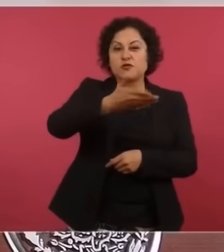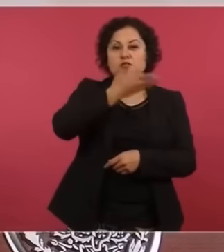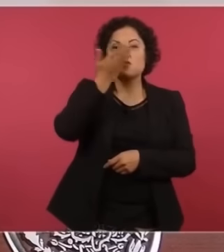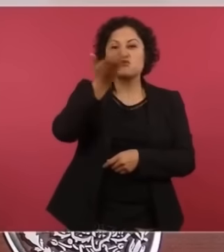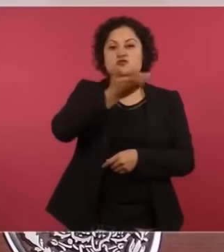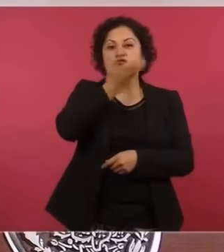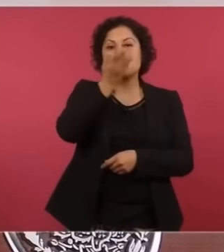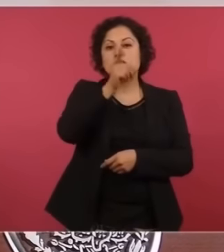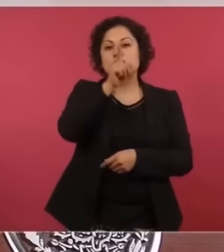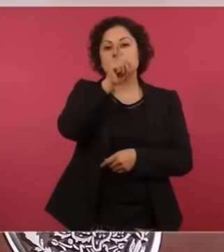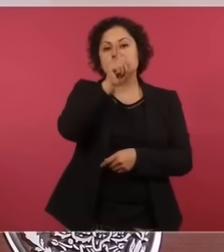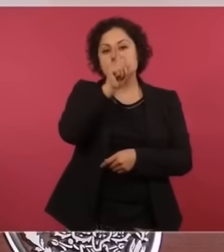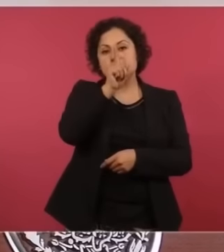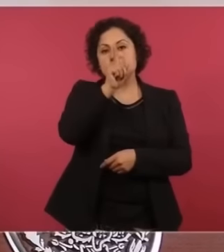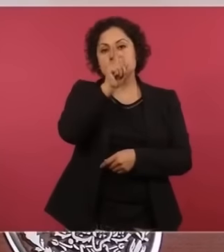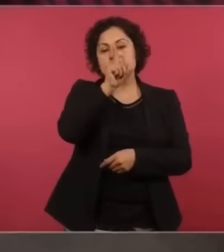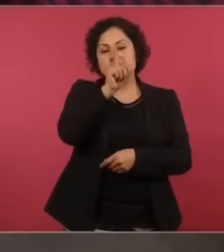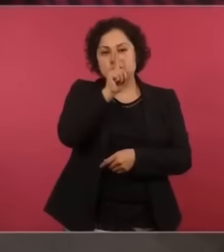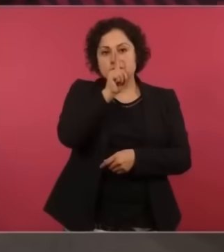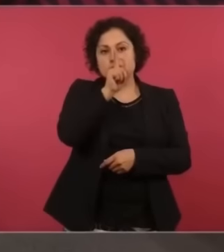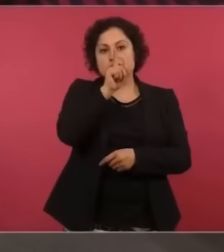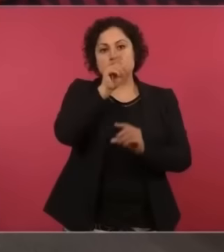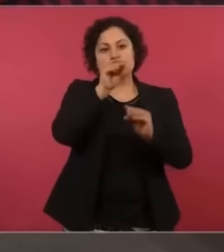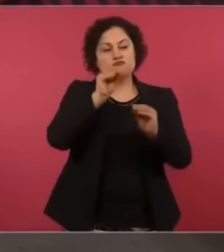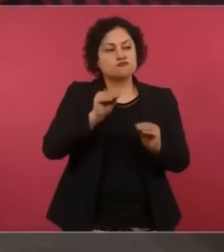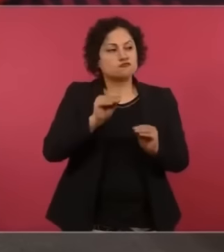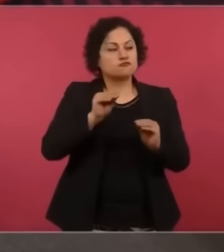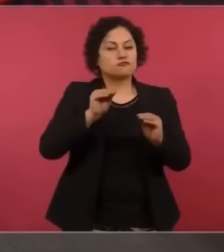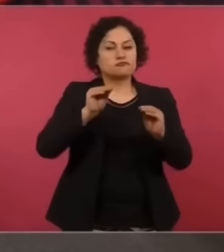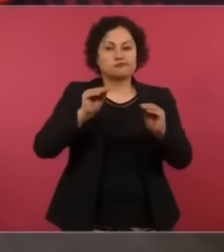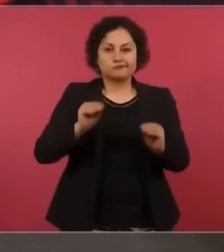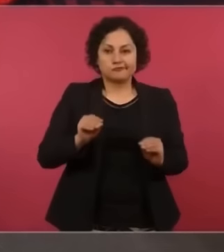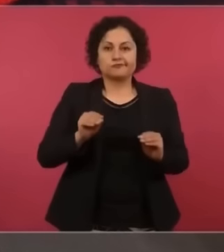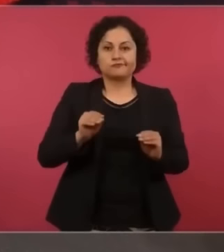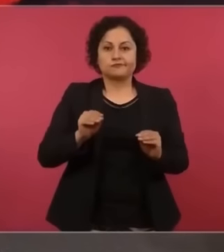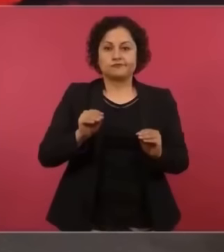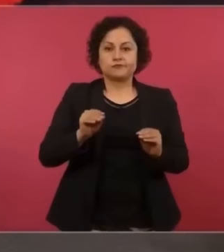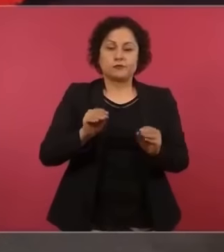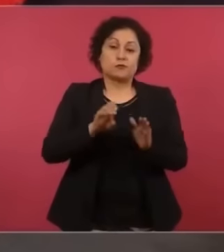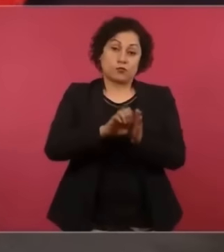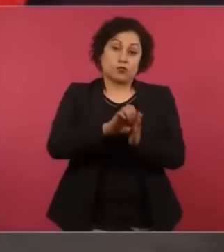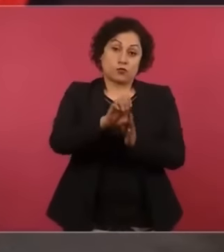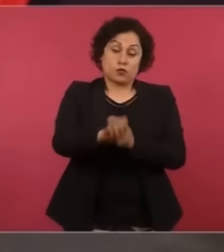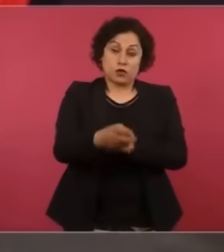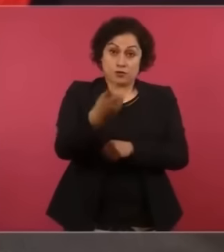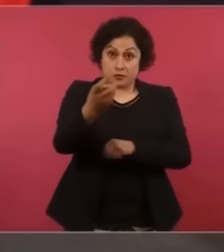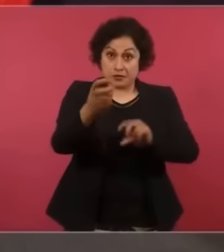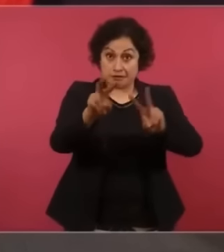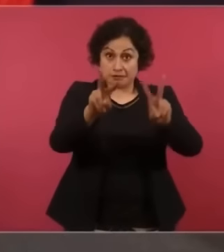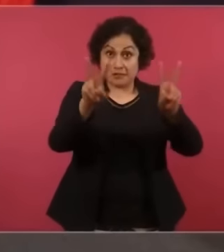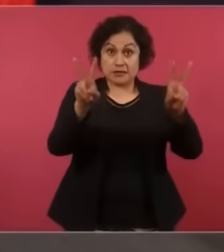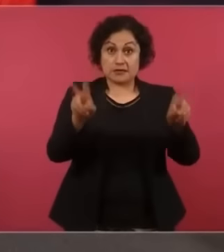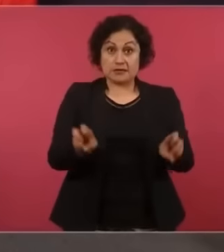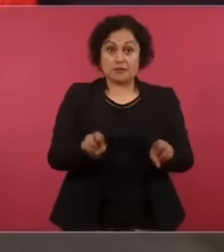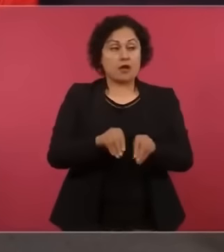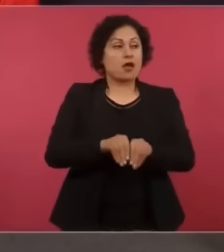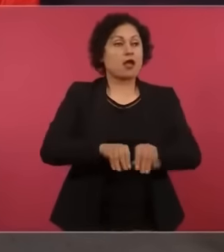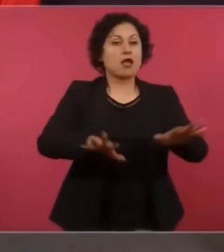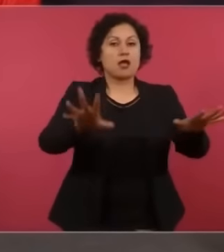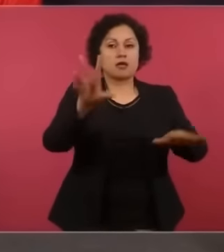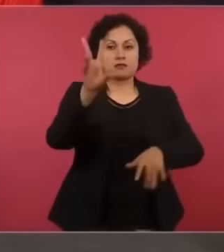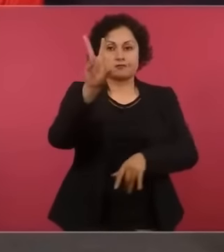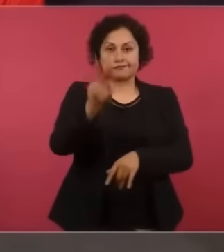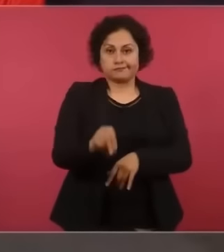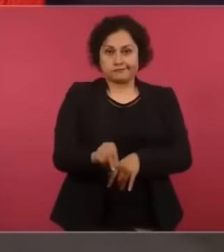guardan silencio cuando se habla de estos temas y hay que